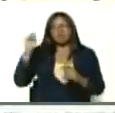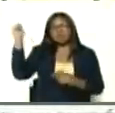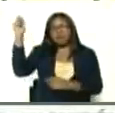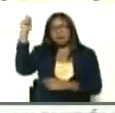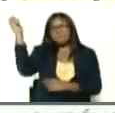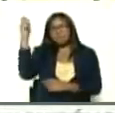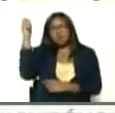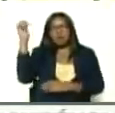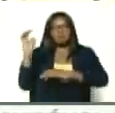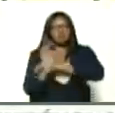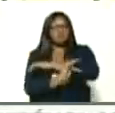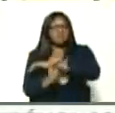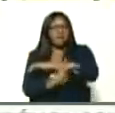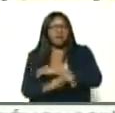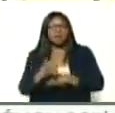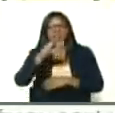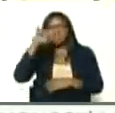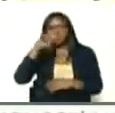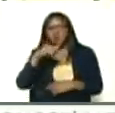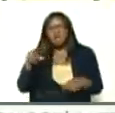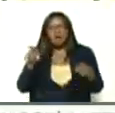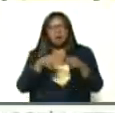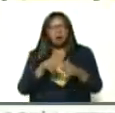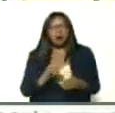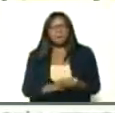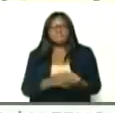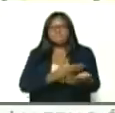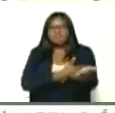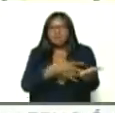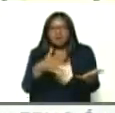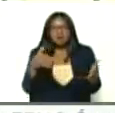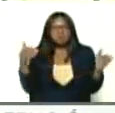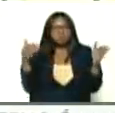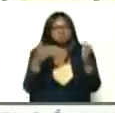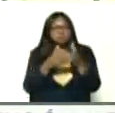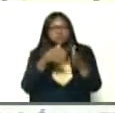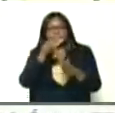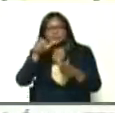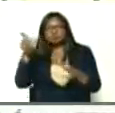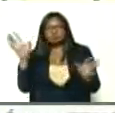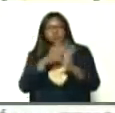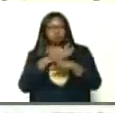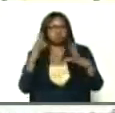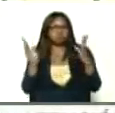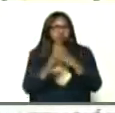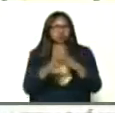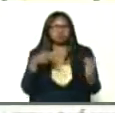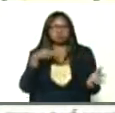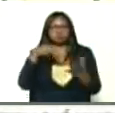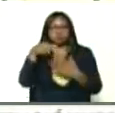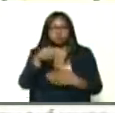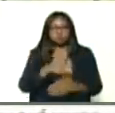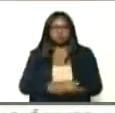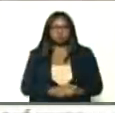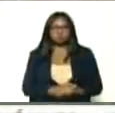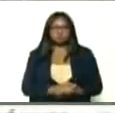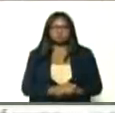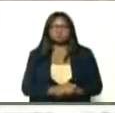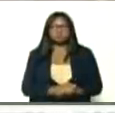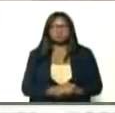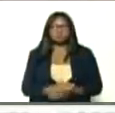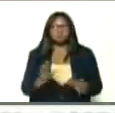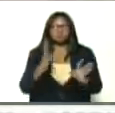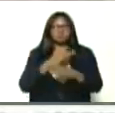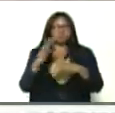Zulia, fueron miles los que pasaron, como estábamos viendo en ese buen video, miles, miles,